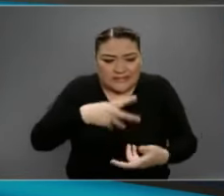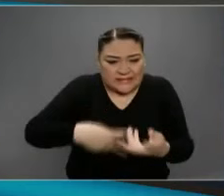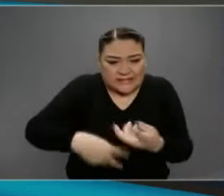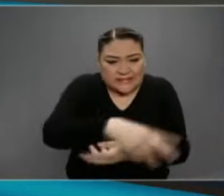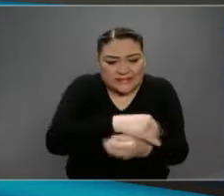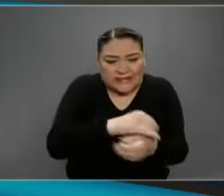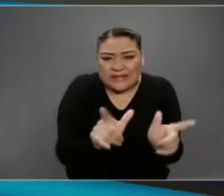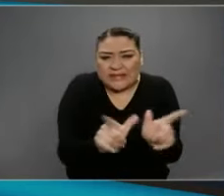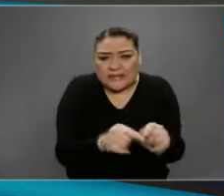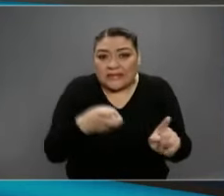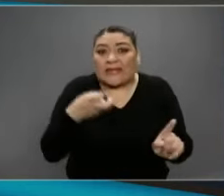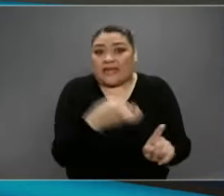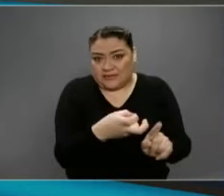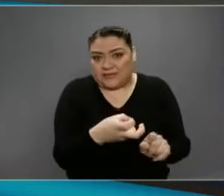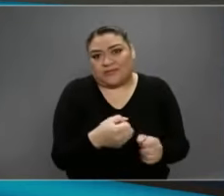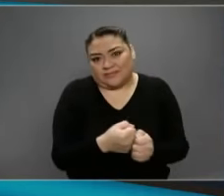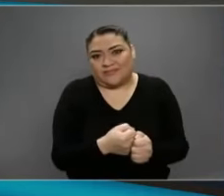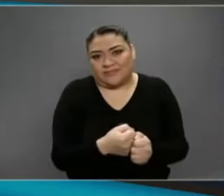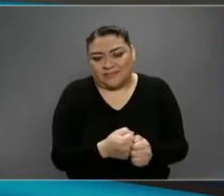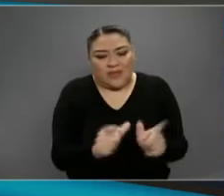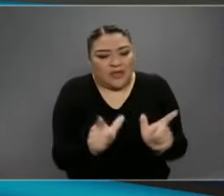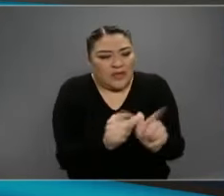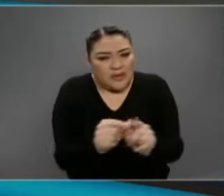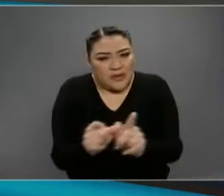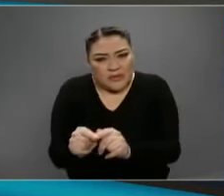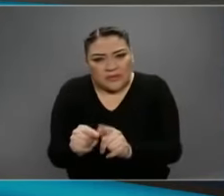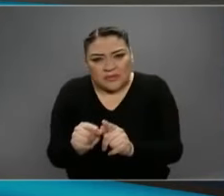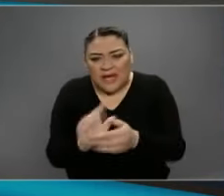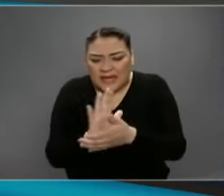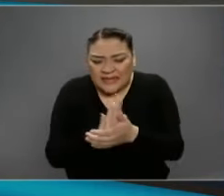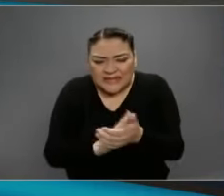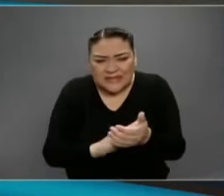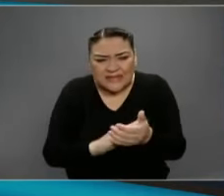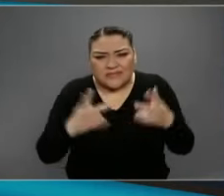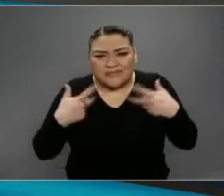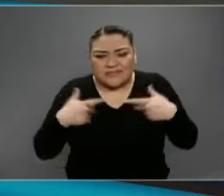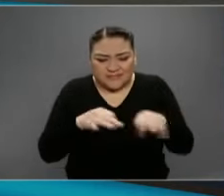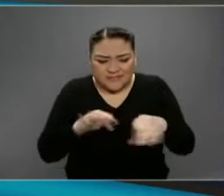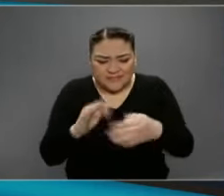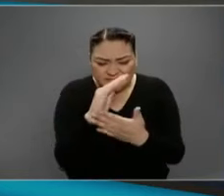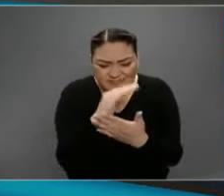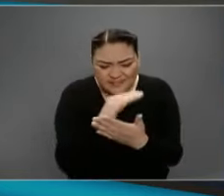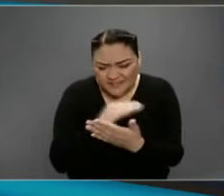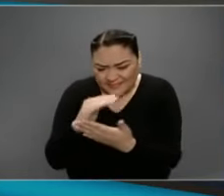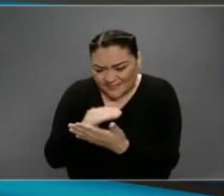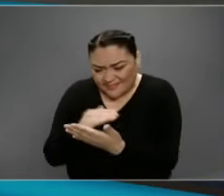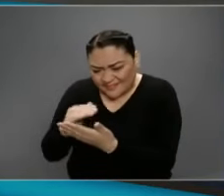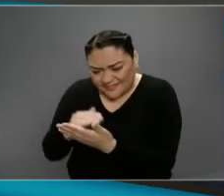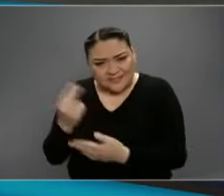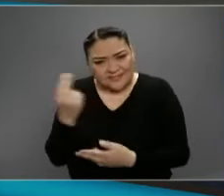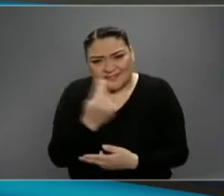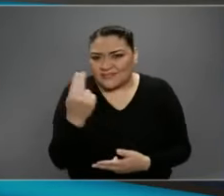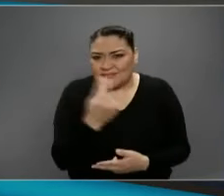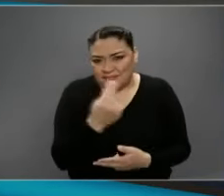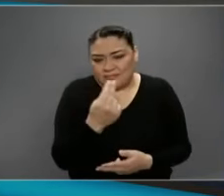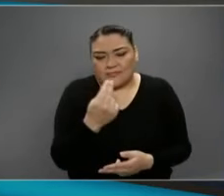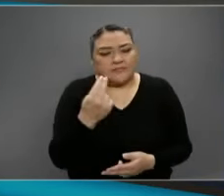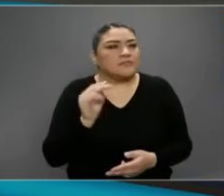pública continúe poco, muy, muy, muy por abajo de lo que habitualmente estamos acostumbrados.